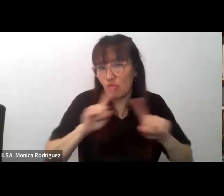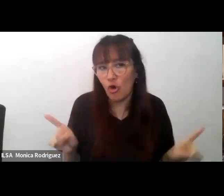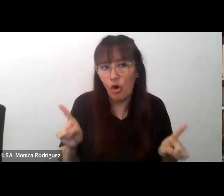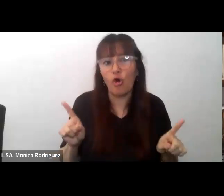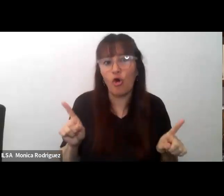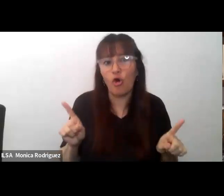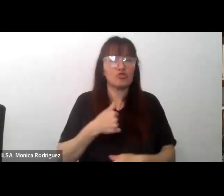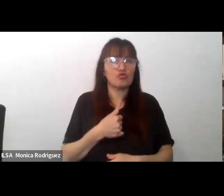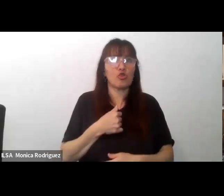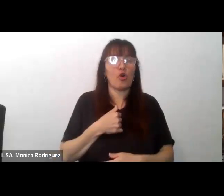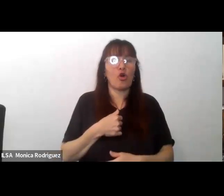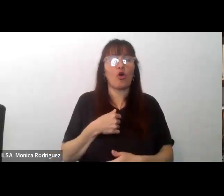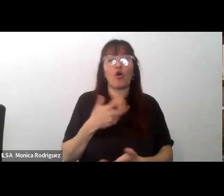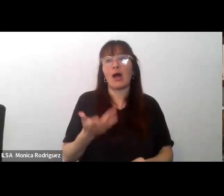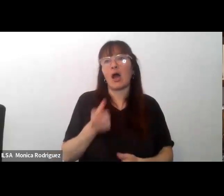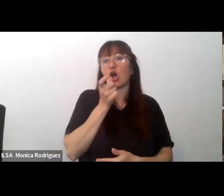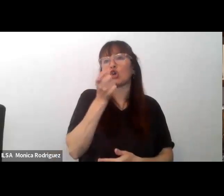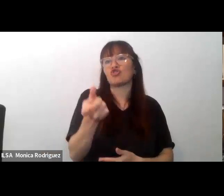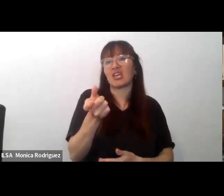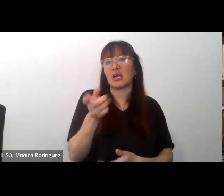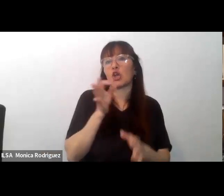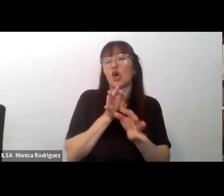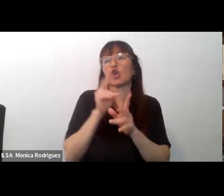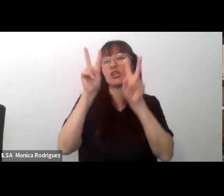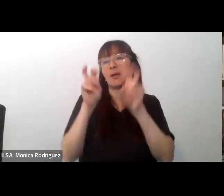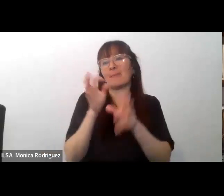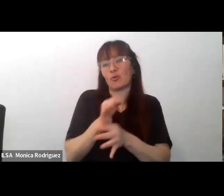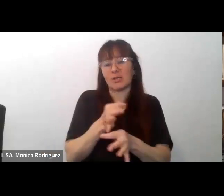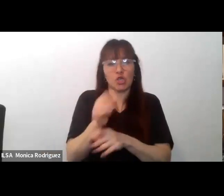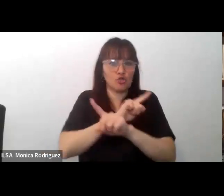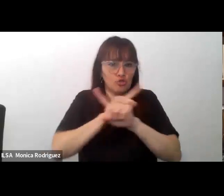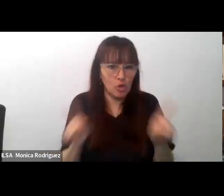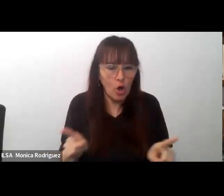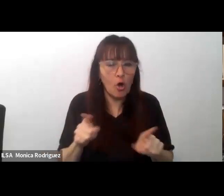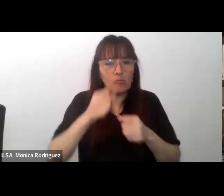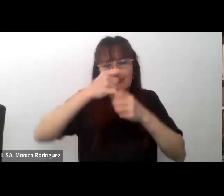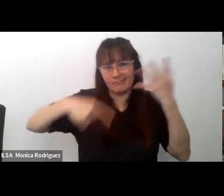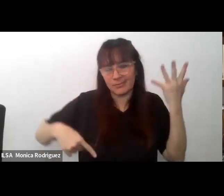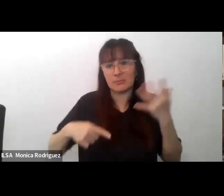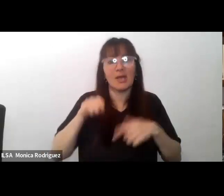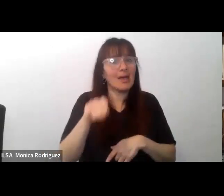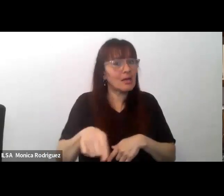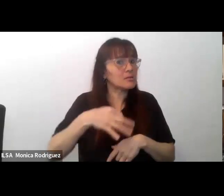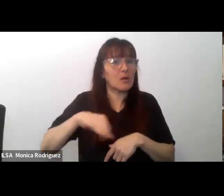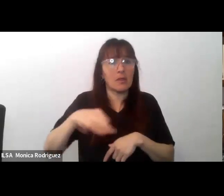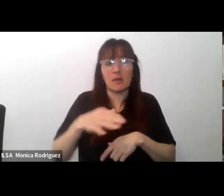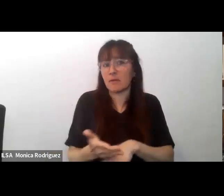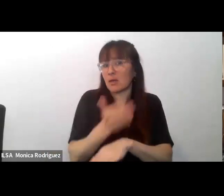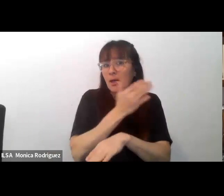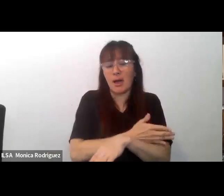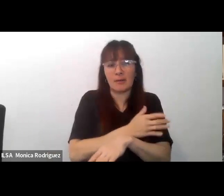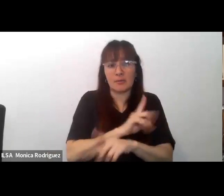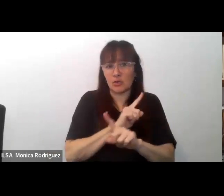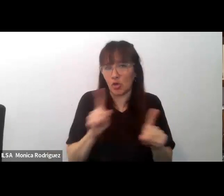no soy consejero de educación etcétera todo eso debe gestionarse en otra